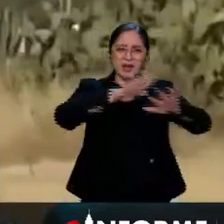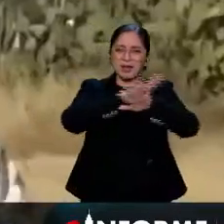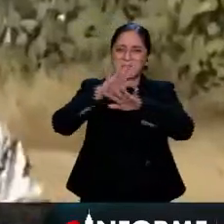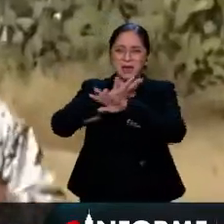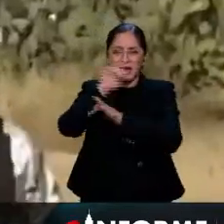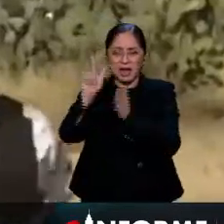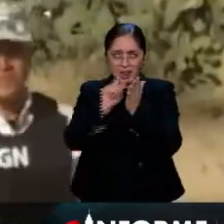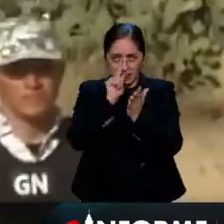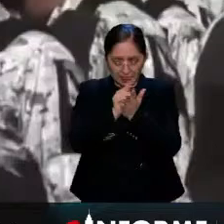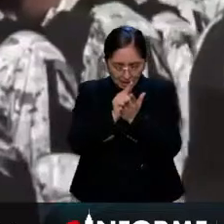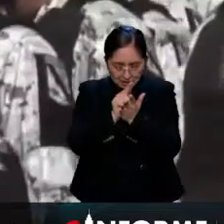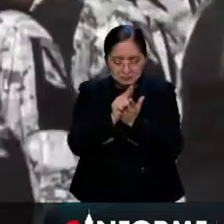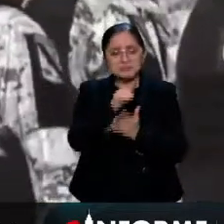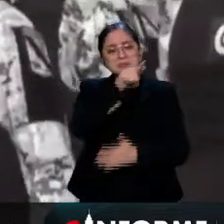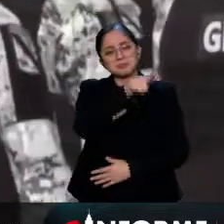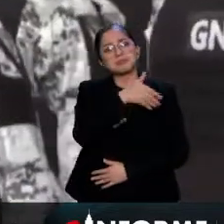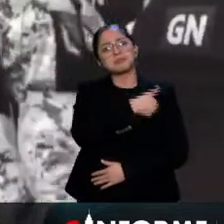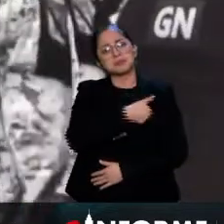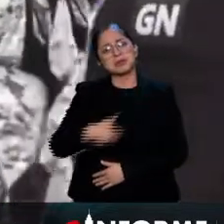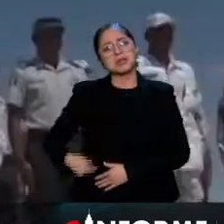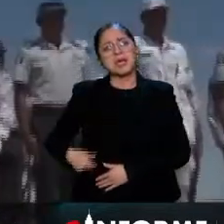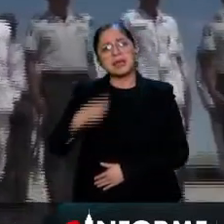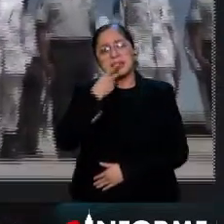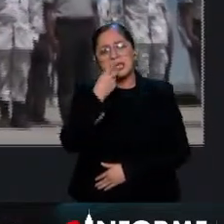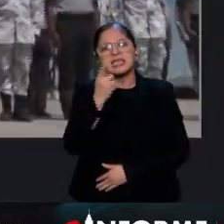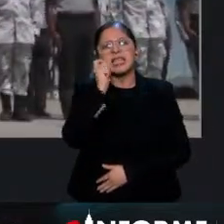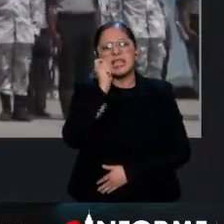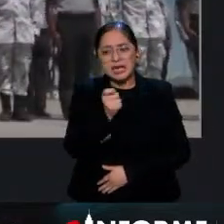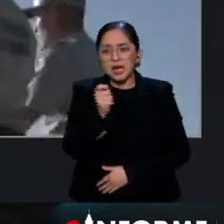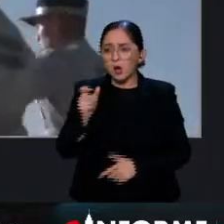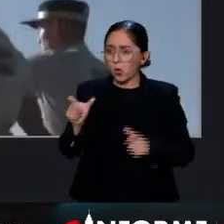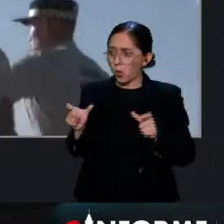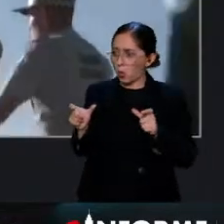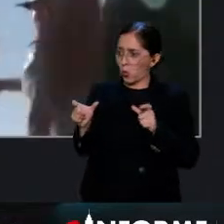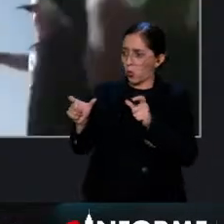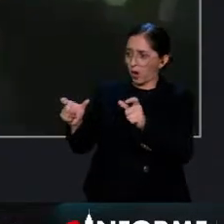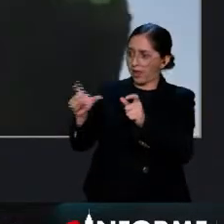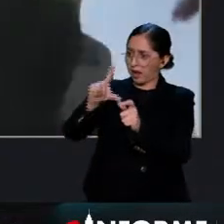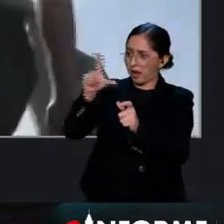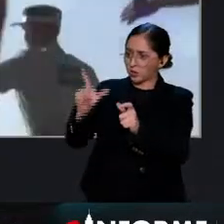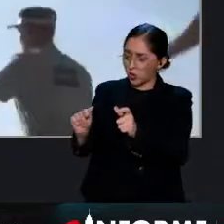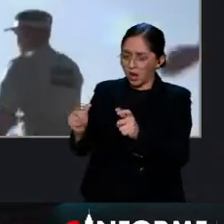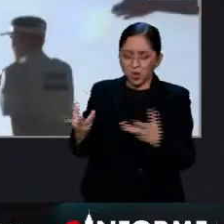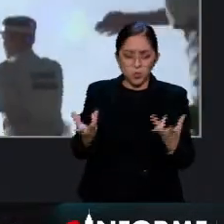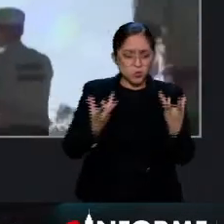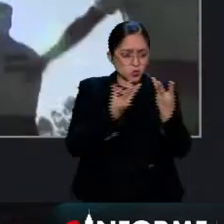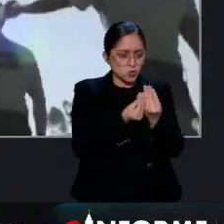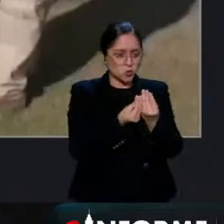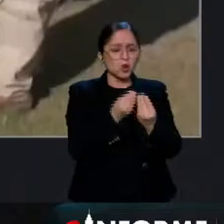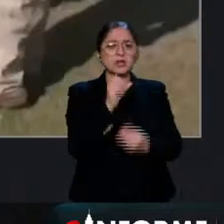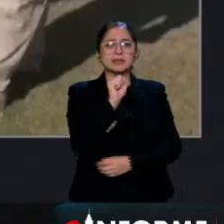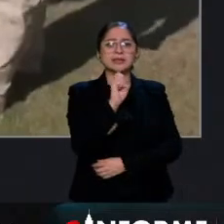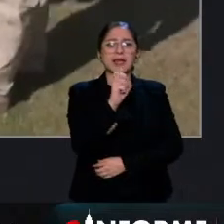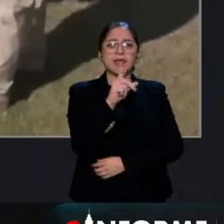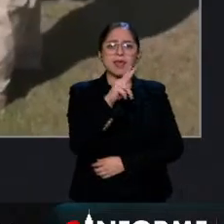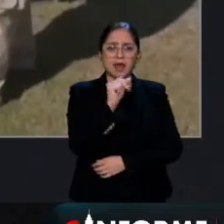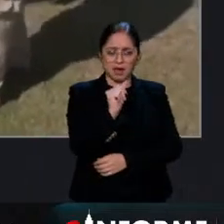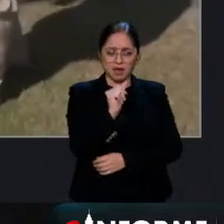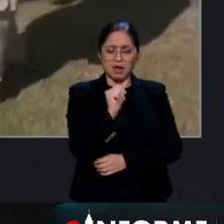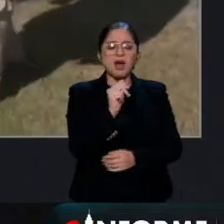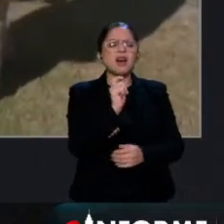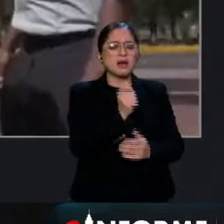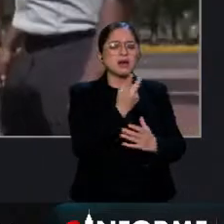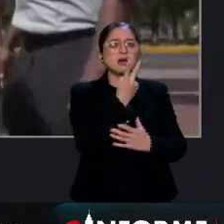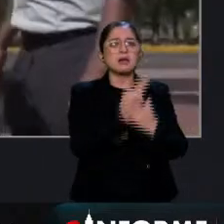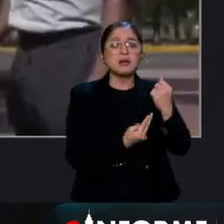del Ejecutivo anunció que va a emitir un acuerdo para que la Guardia Nacional dependa de la Secretaría de la Defensa Nacional, pues el fin último aquí es garantizar que